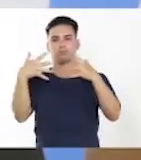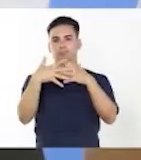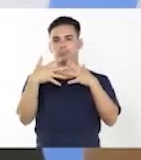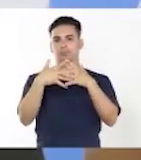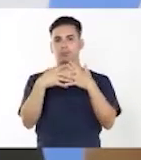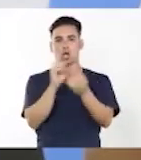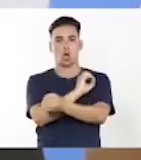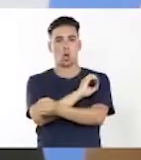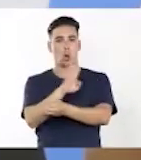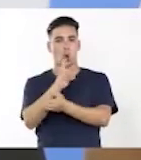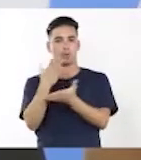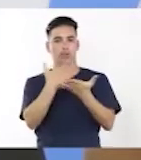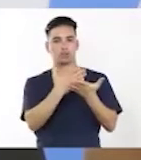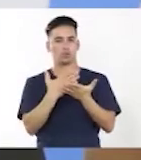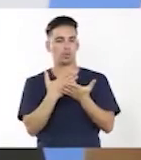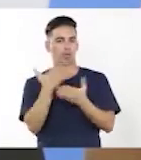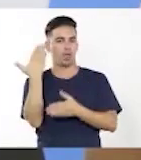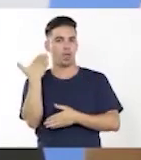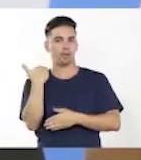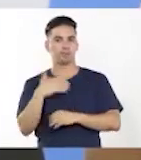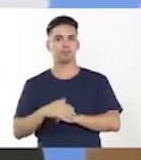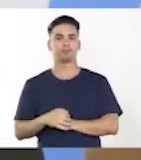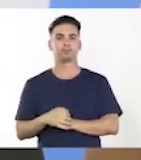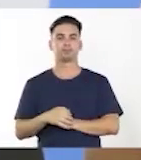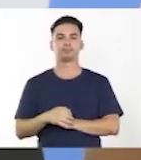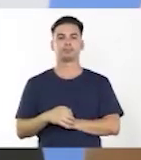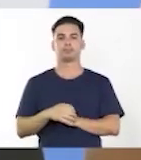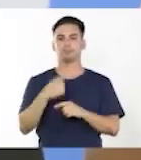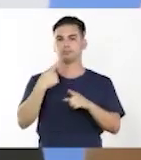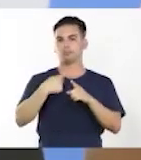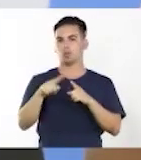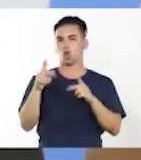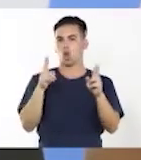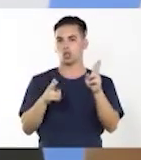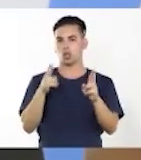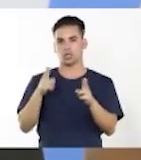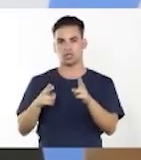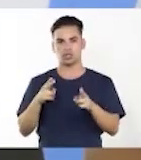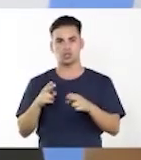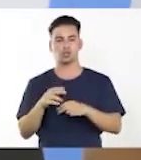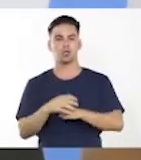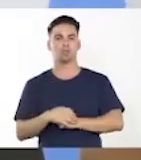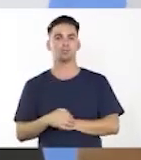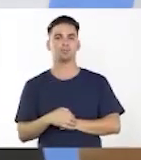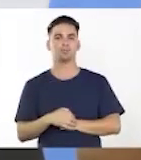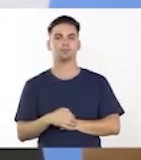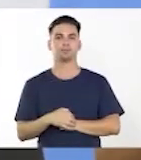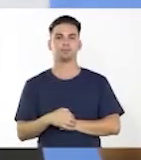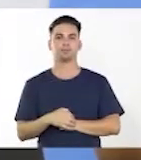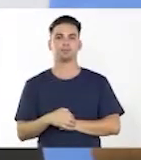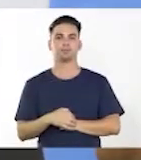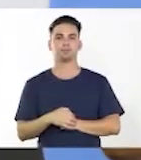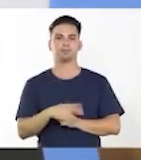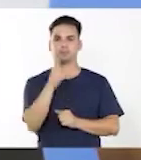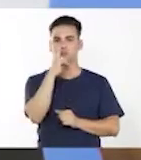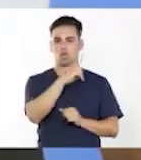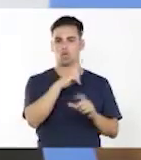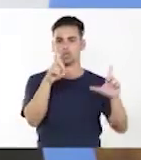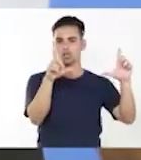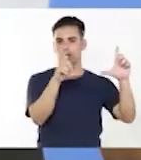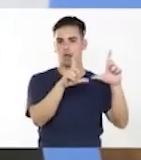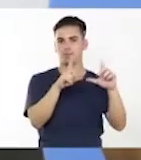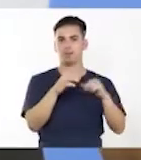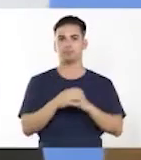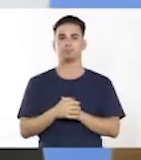El inciso 4 dice, lea los siguientes versos de Walt Whitman. Estos no son versos